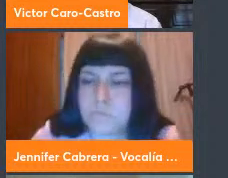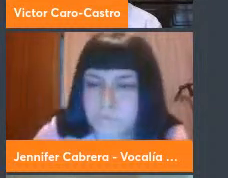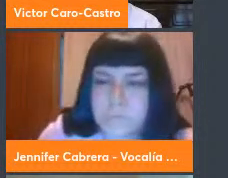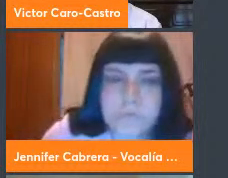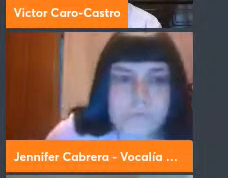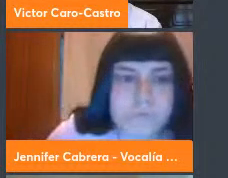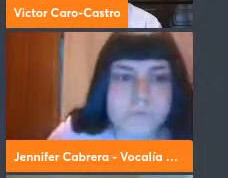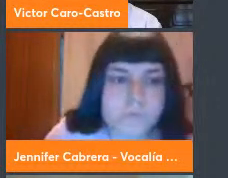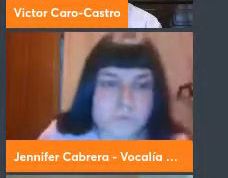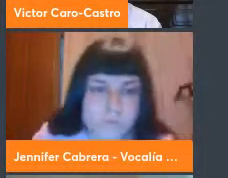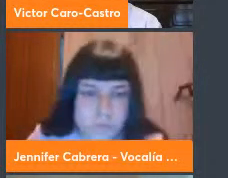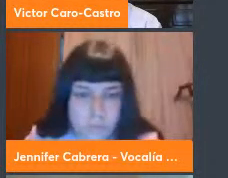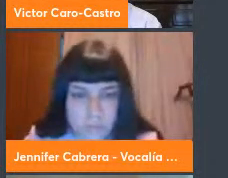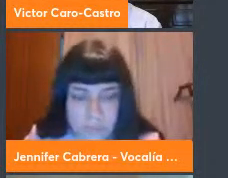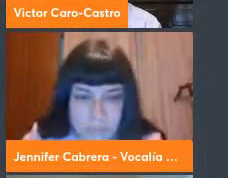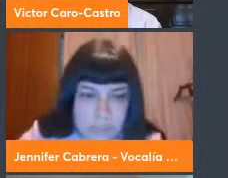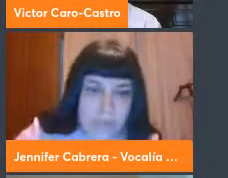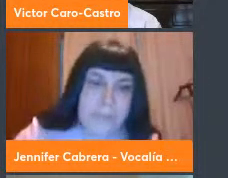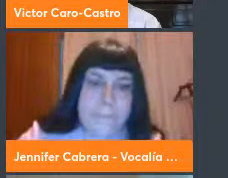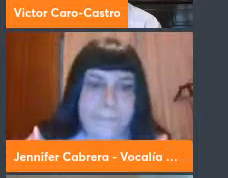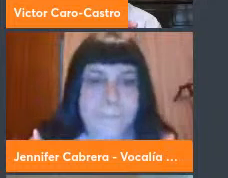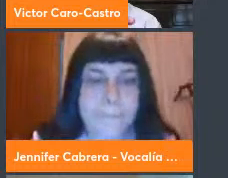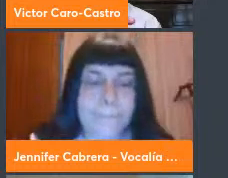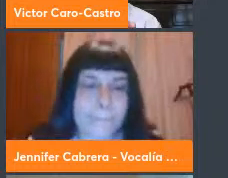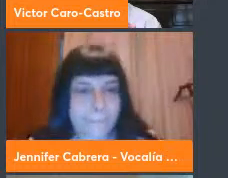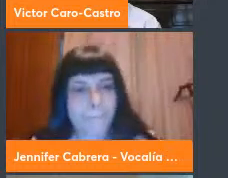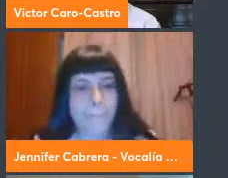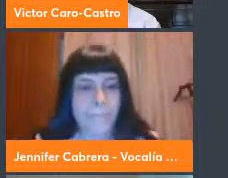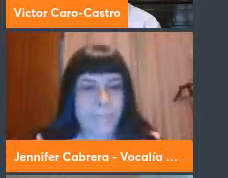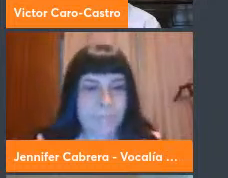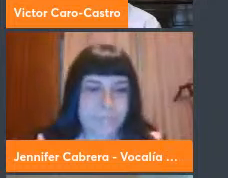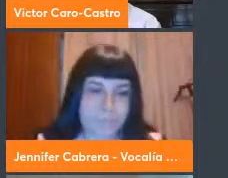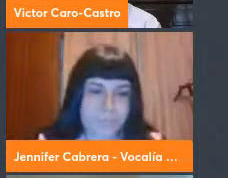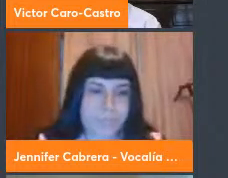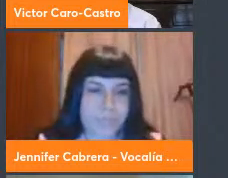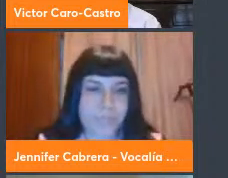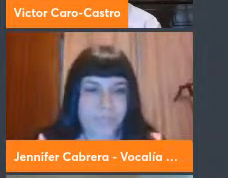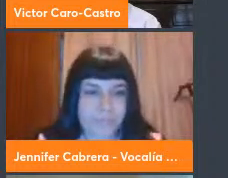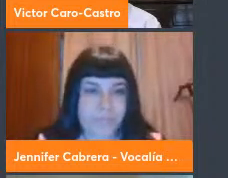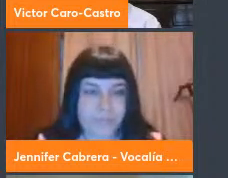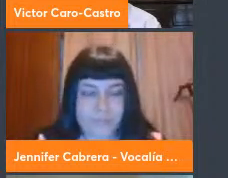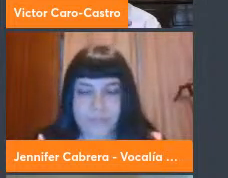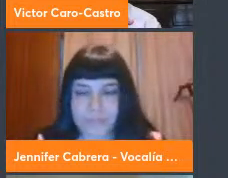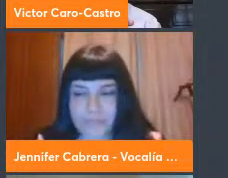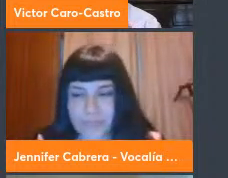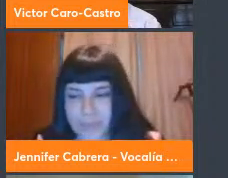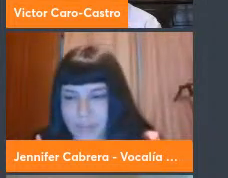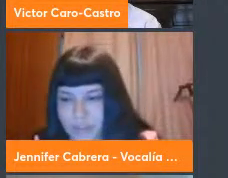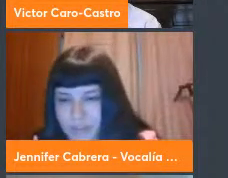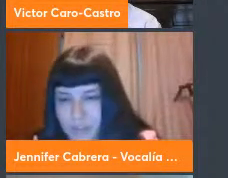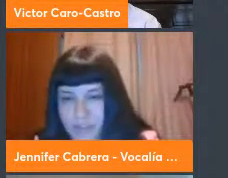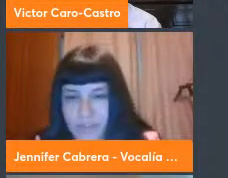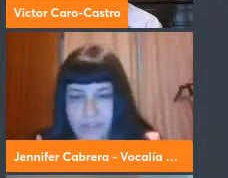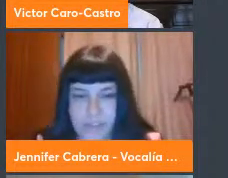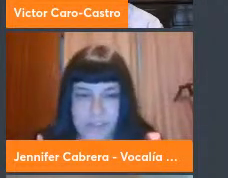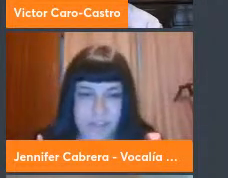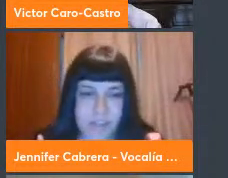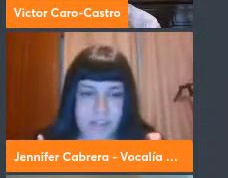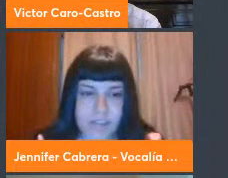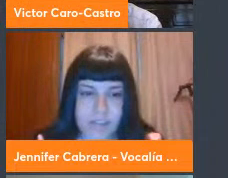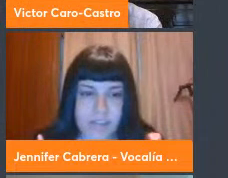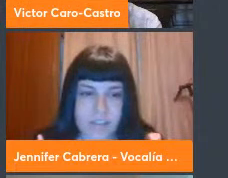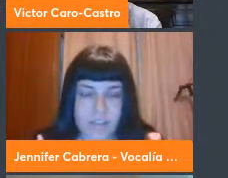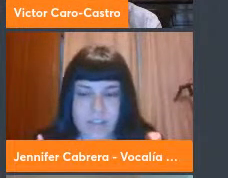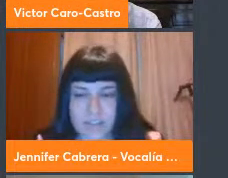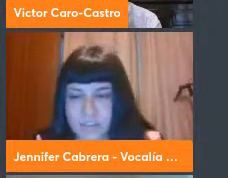que había sido una continuidad de la COP 25 que se había realizado en Madrid el año 2019 y se realizó este año en